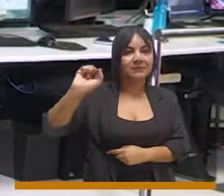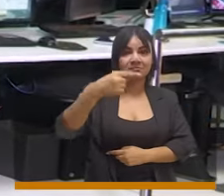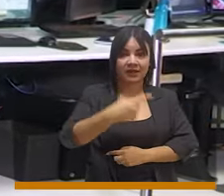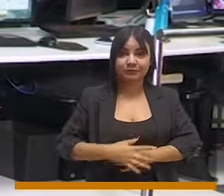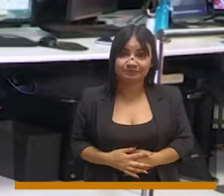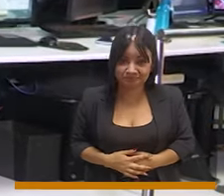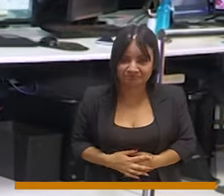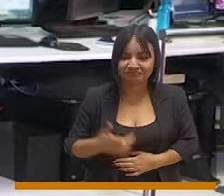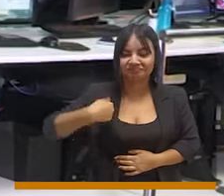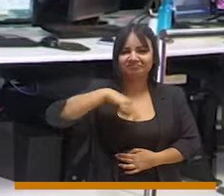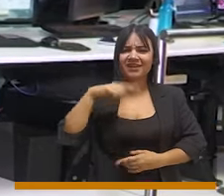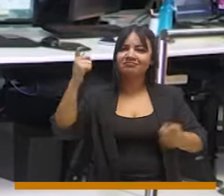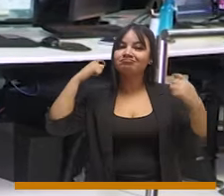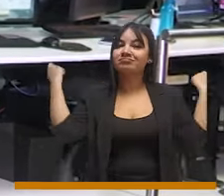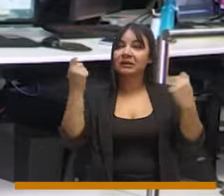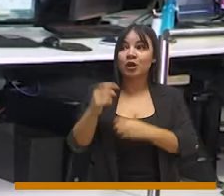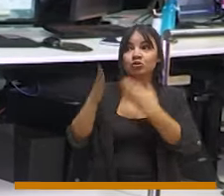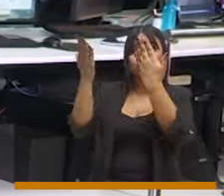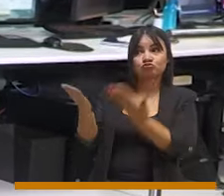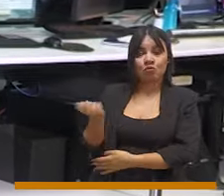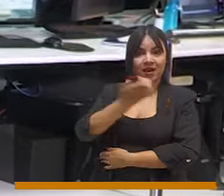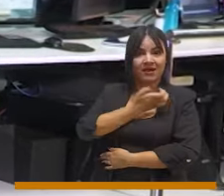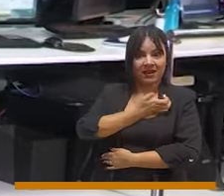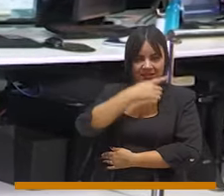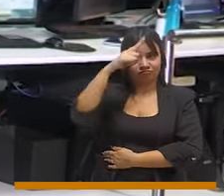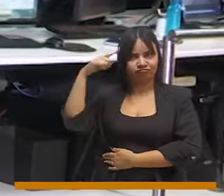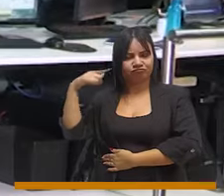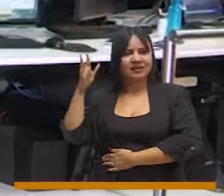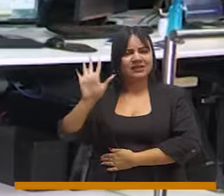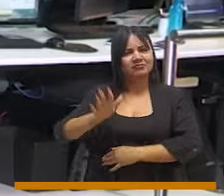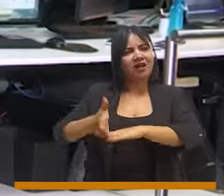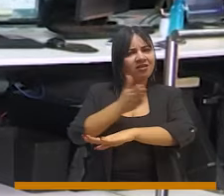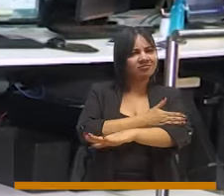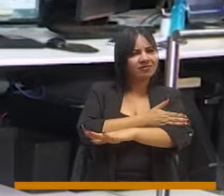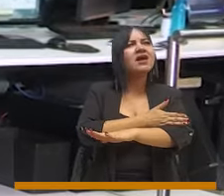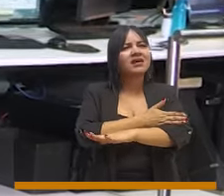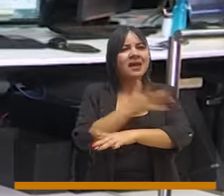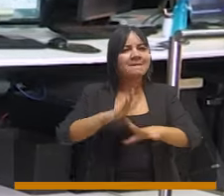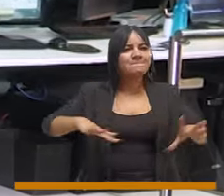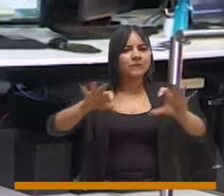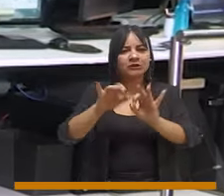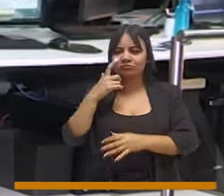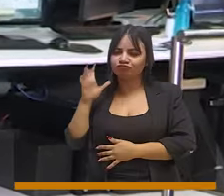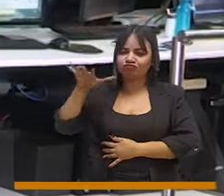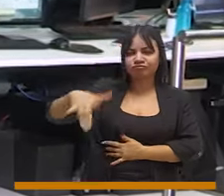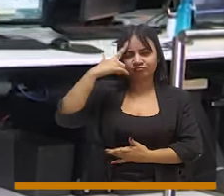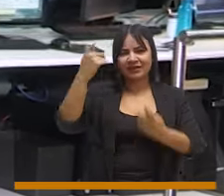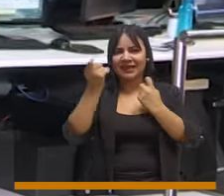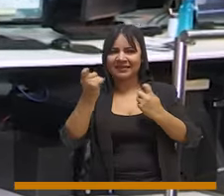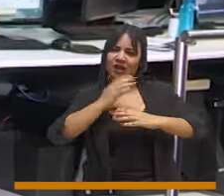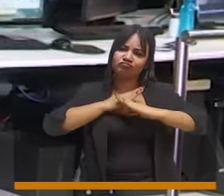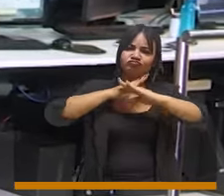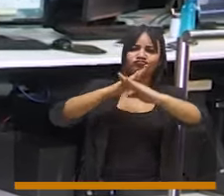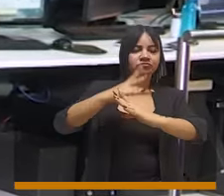el atraco. Por eso desde la campaña el mismo alcalde y cuando llegamos a la alcaldía la instrucción fue crear la central estratégica contra